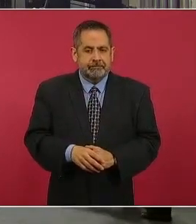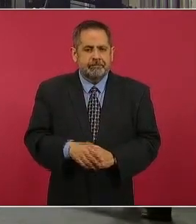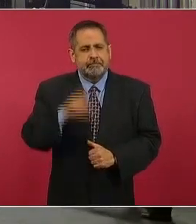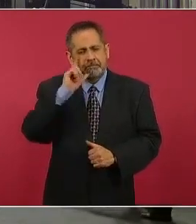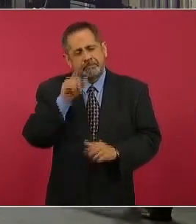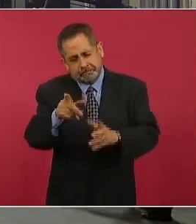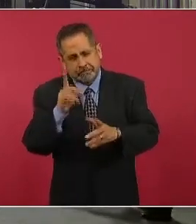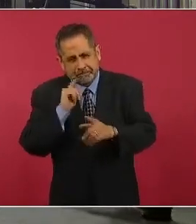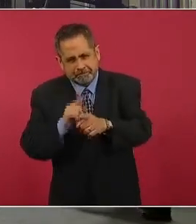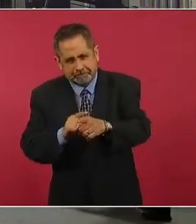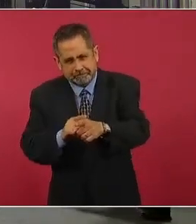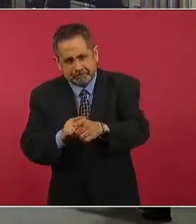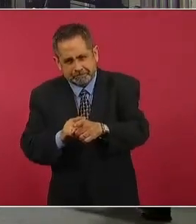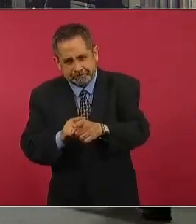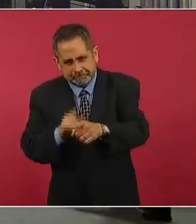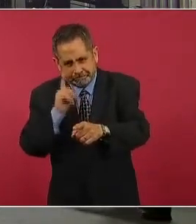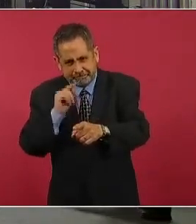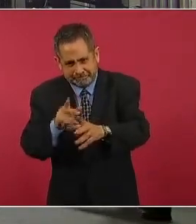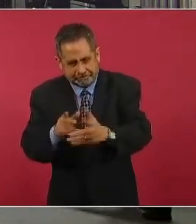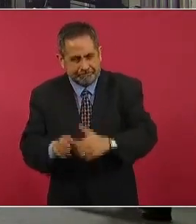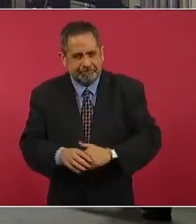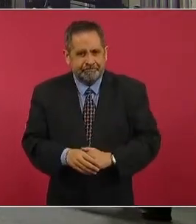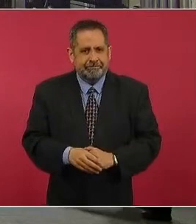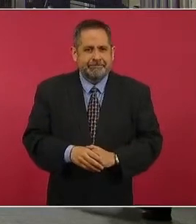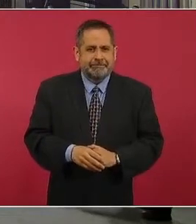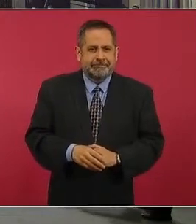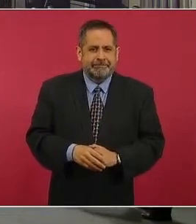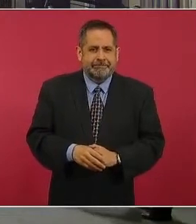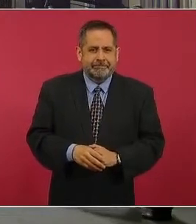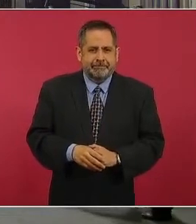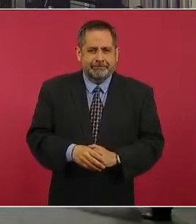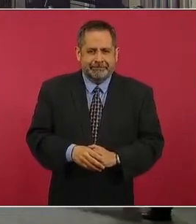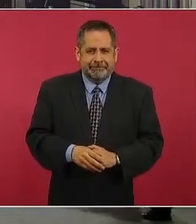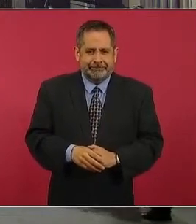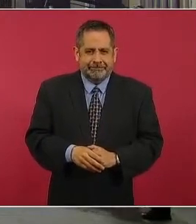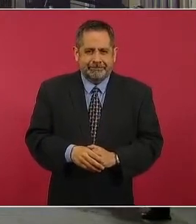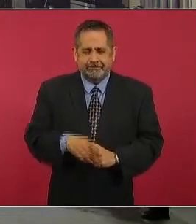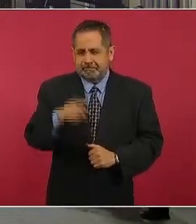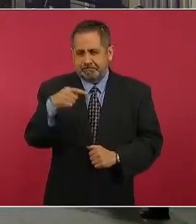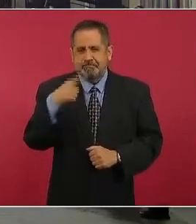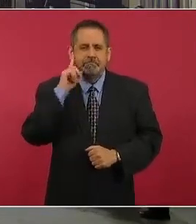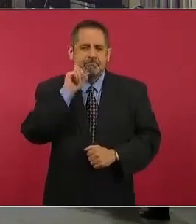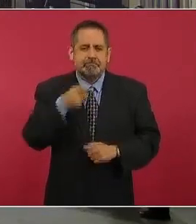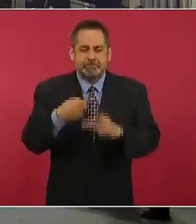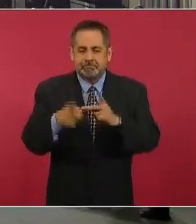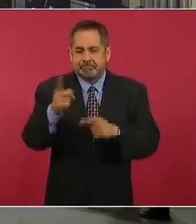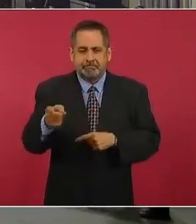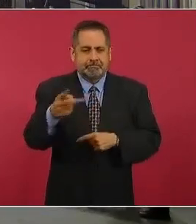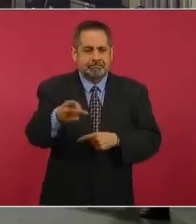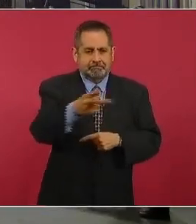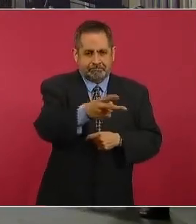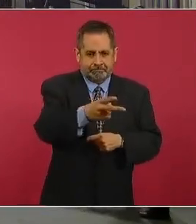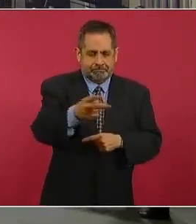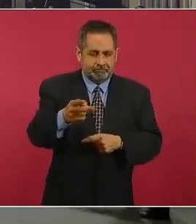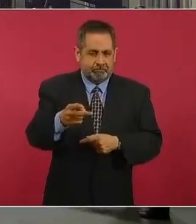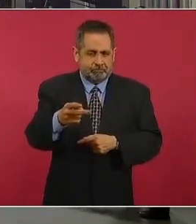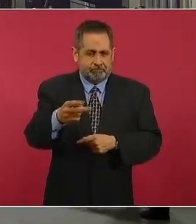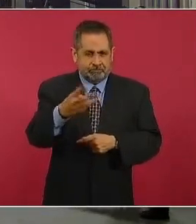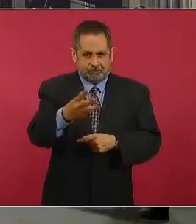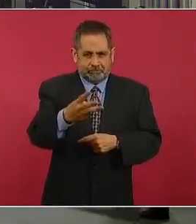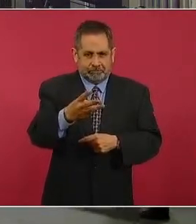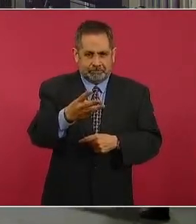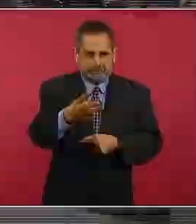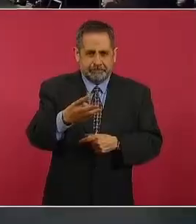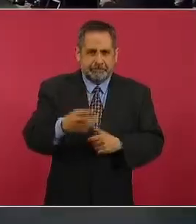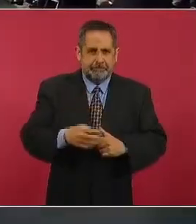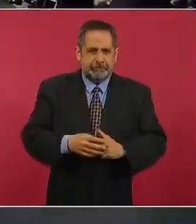no mañana mañana si uno la compañera compañero tres